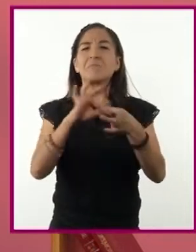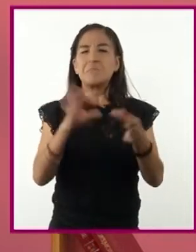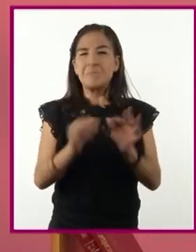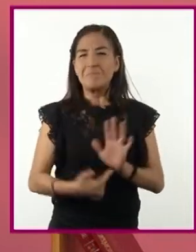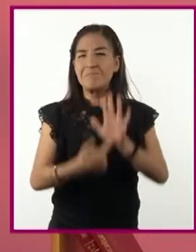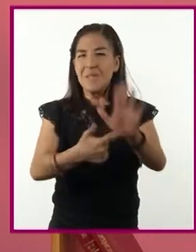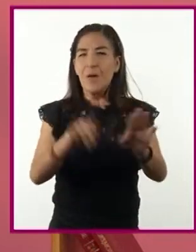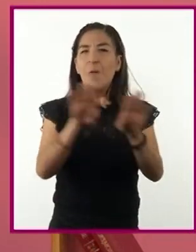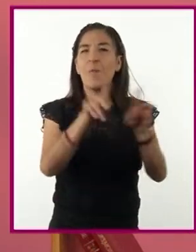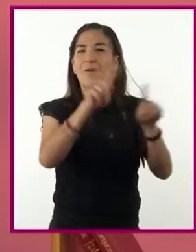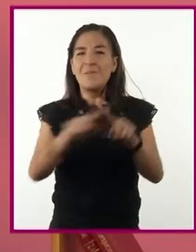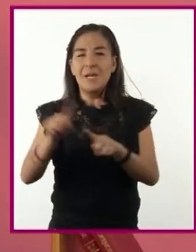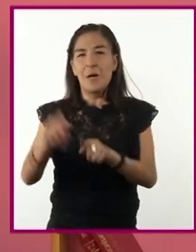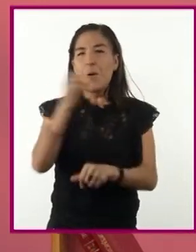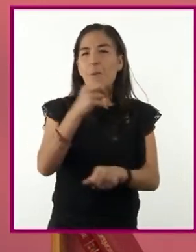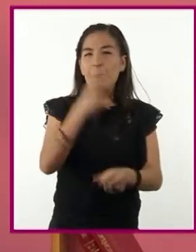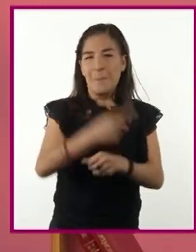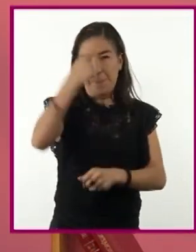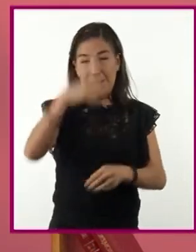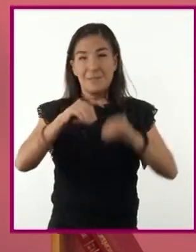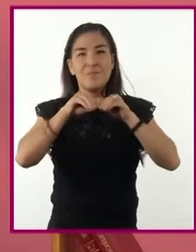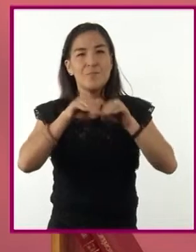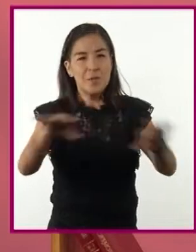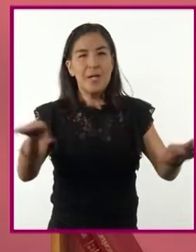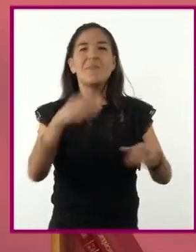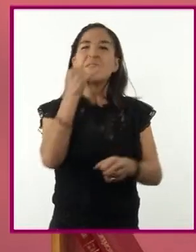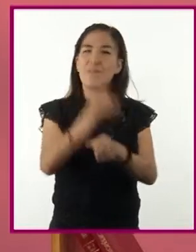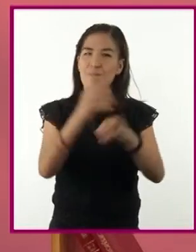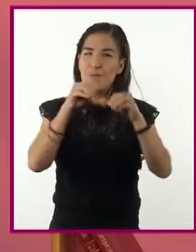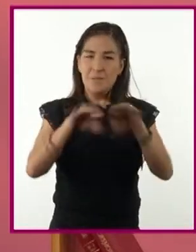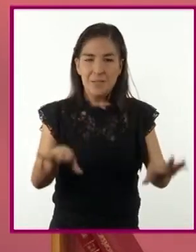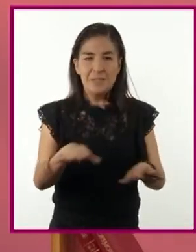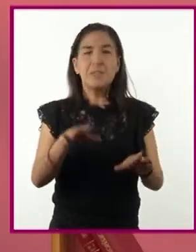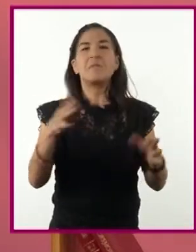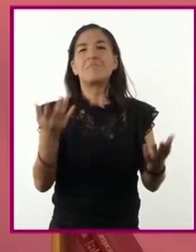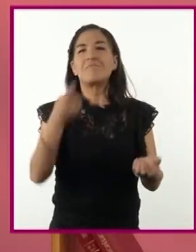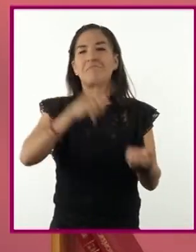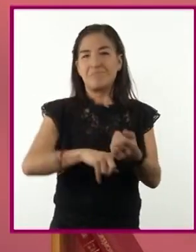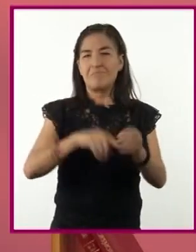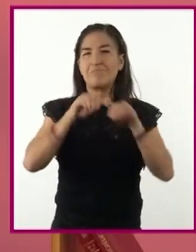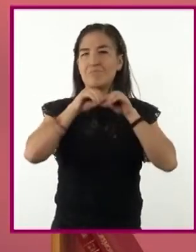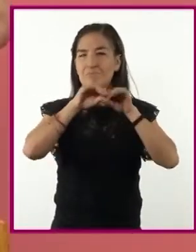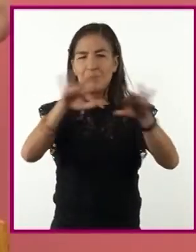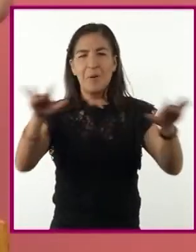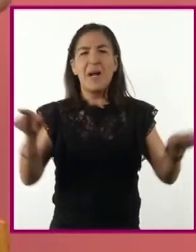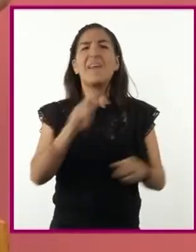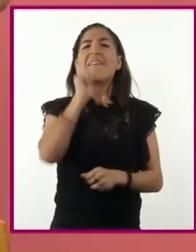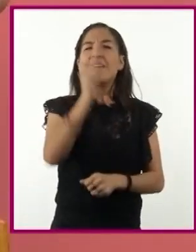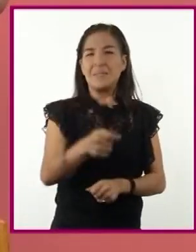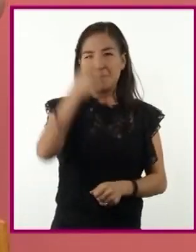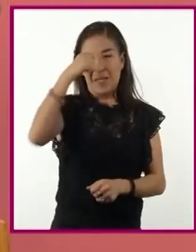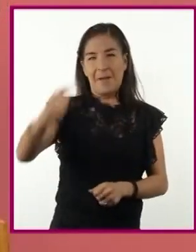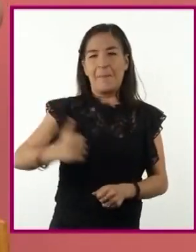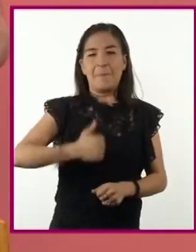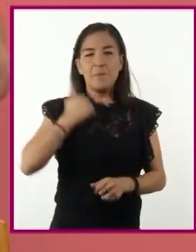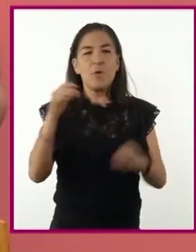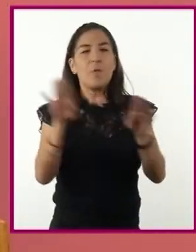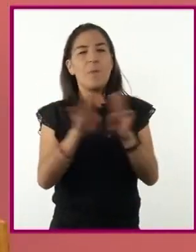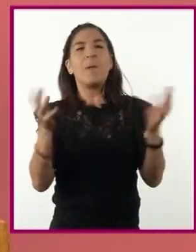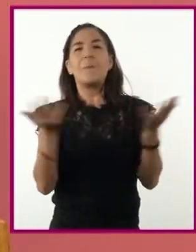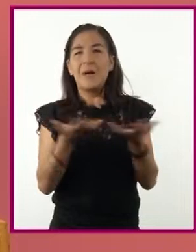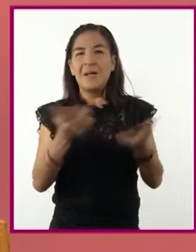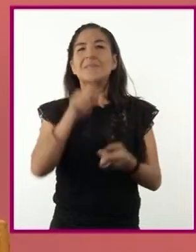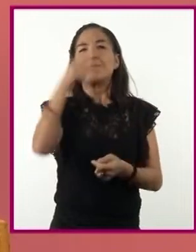diferentes posibilidades de difusión de información a gran escala, hecho que ha sido aprovechado para realizar